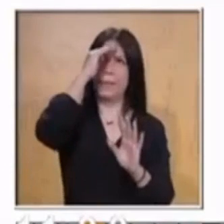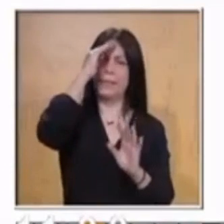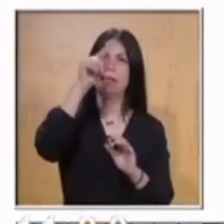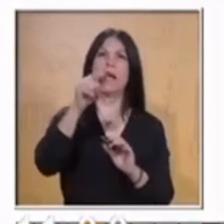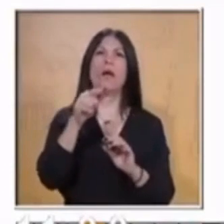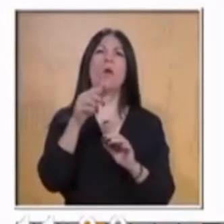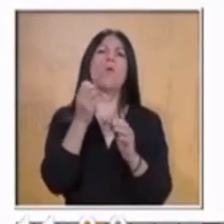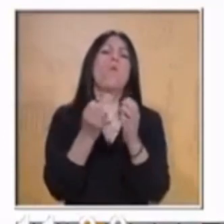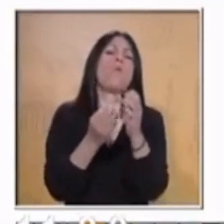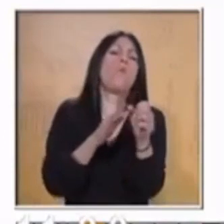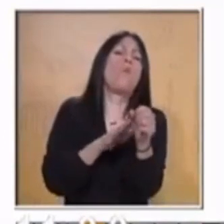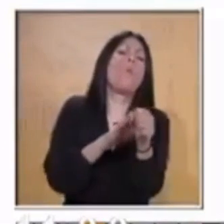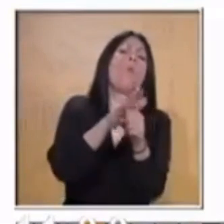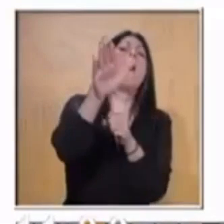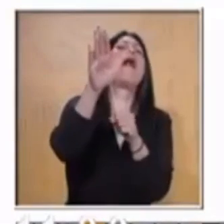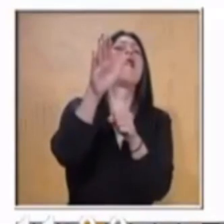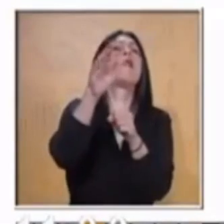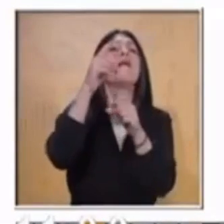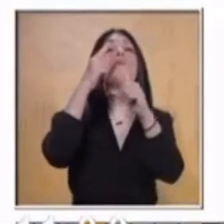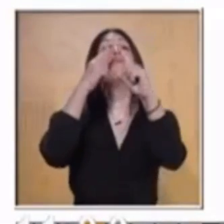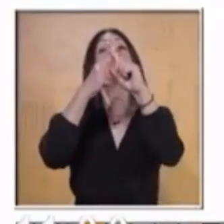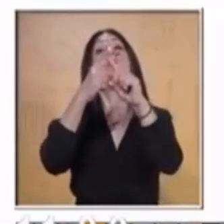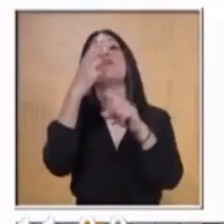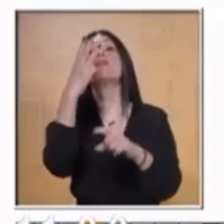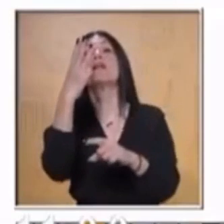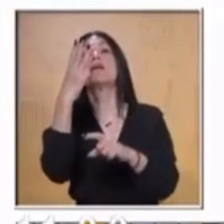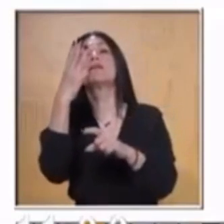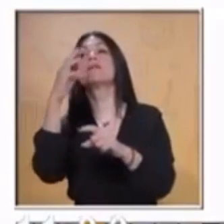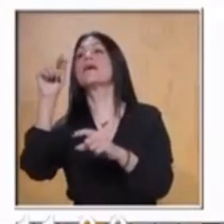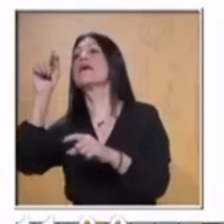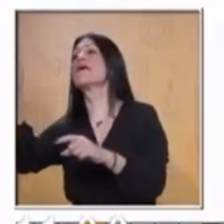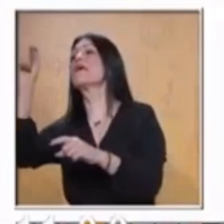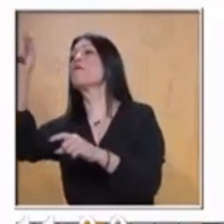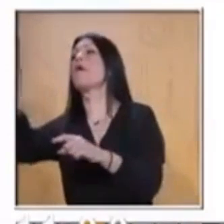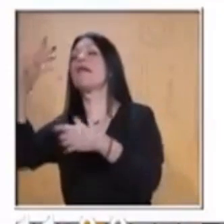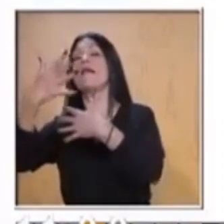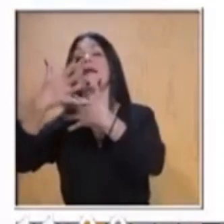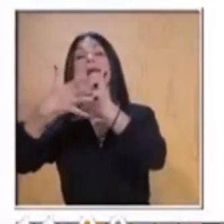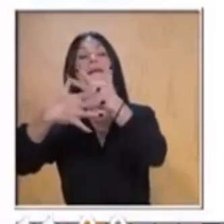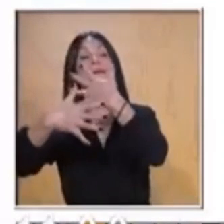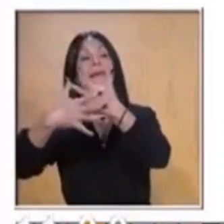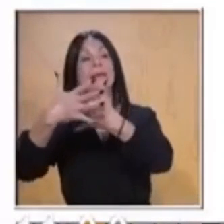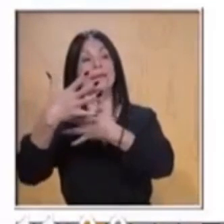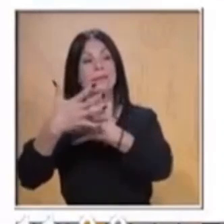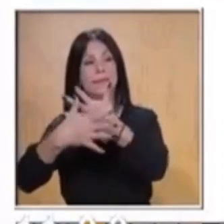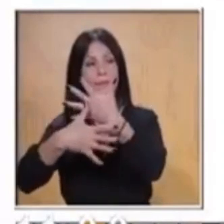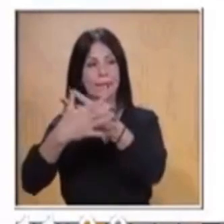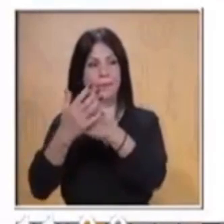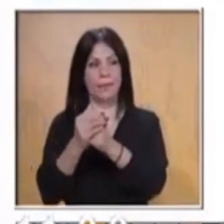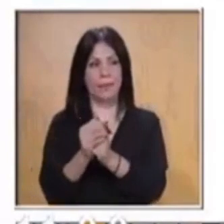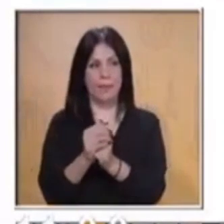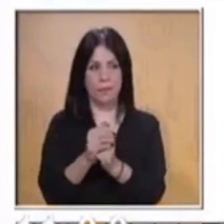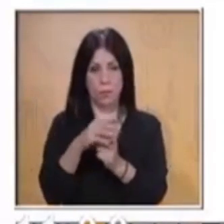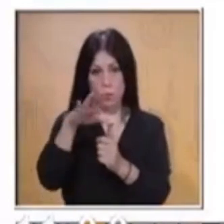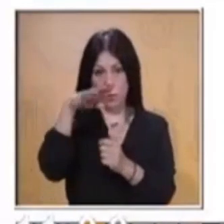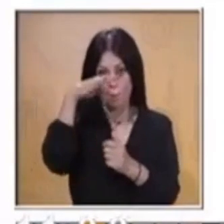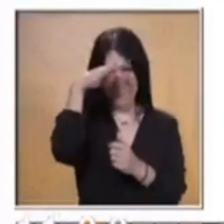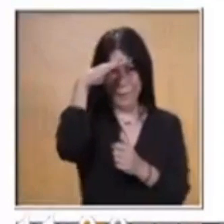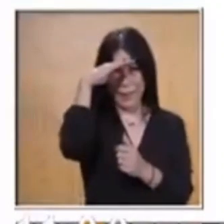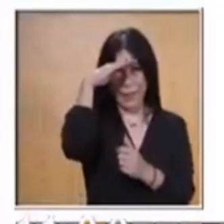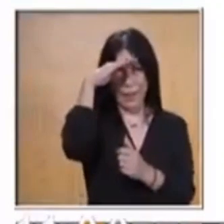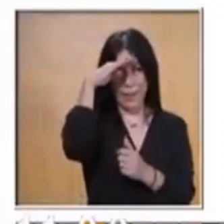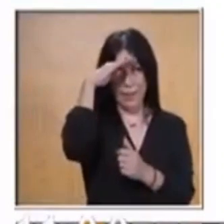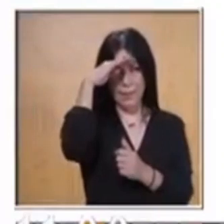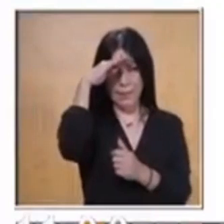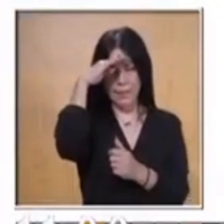por 3 me da 15? A ver, piensa un poquito en casa. La tabla del 3.